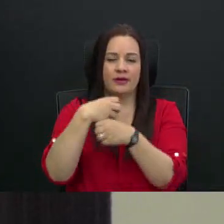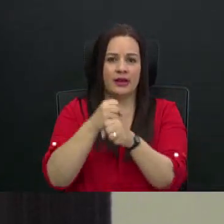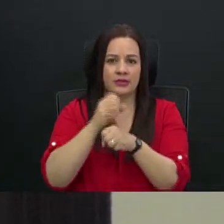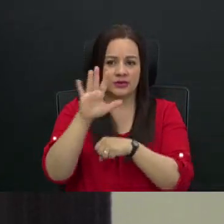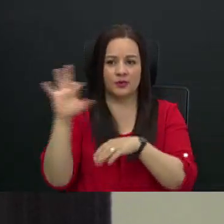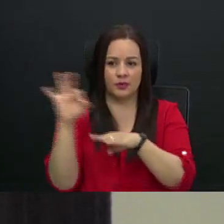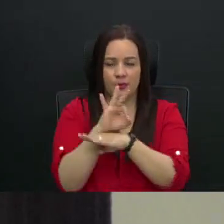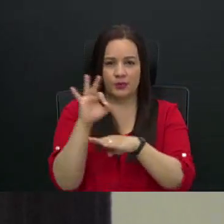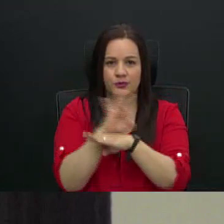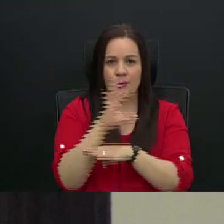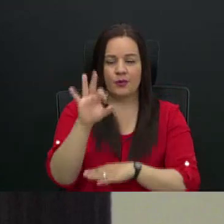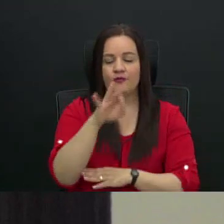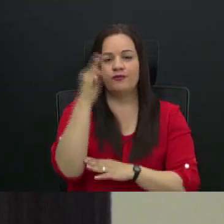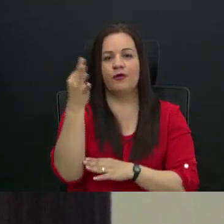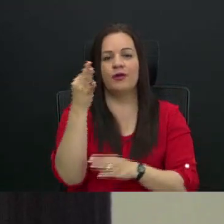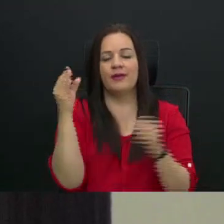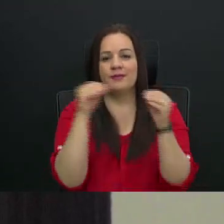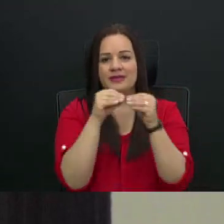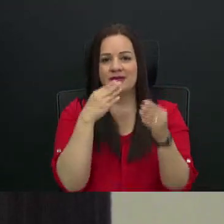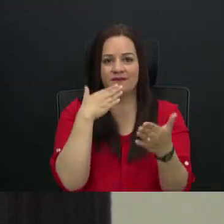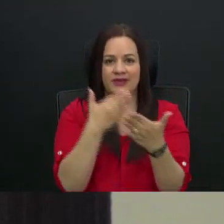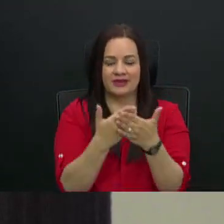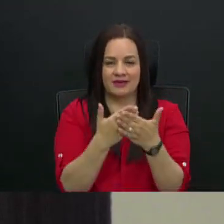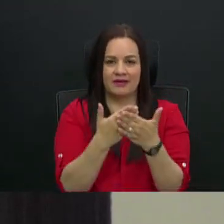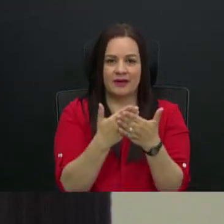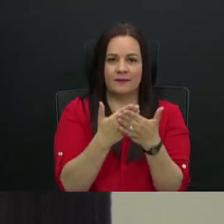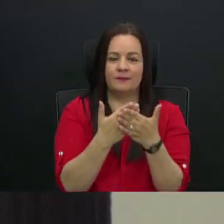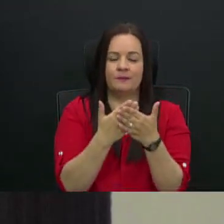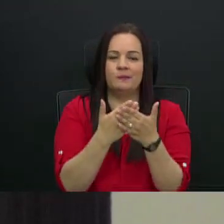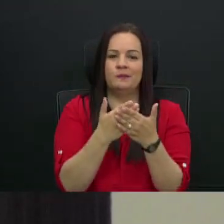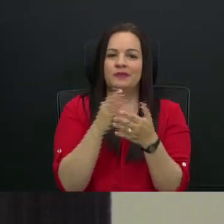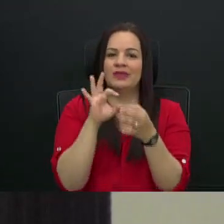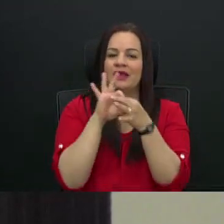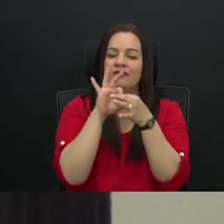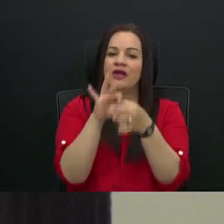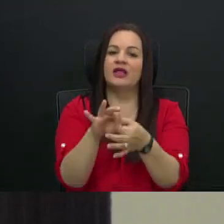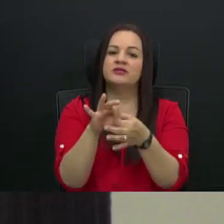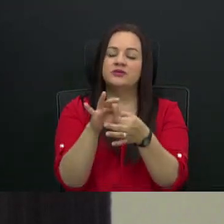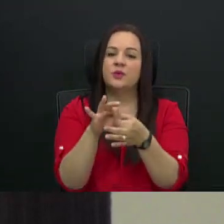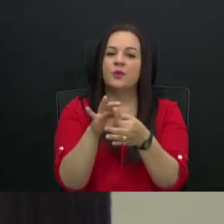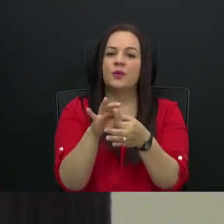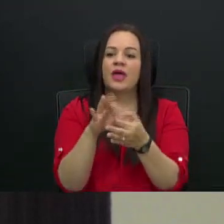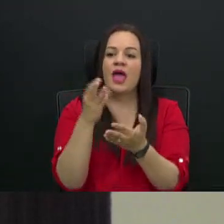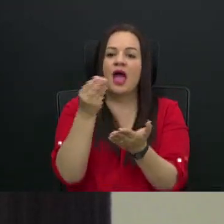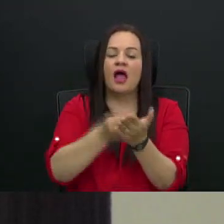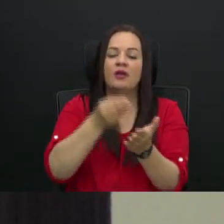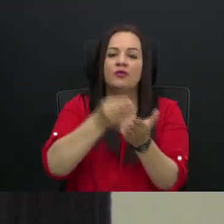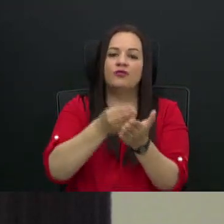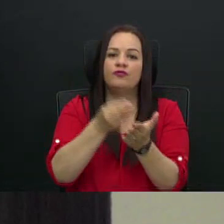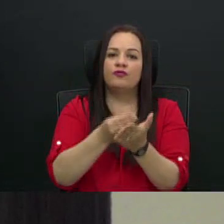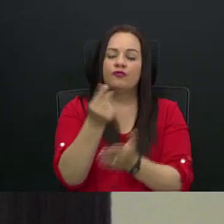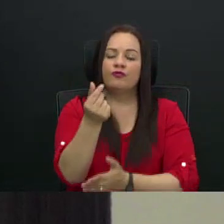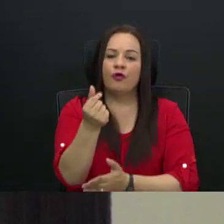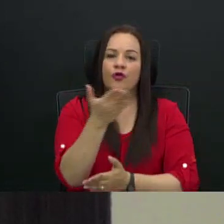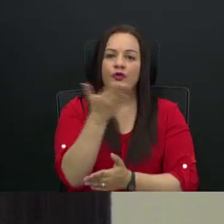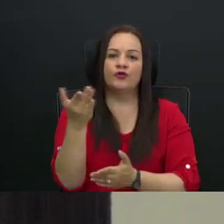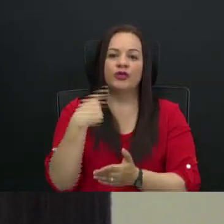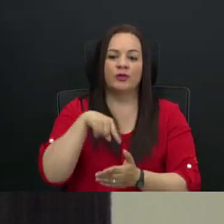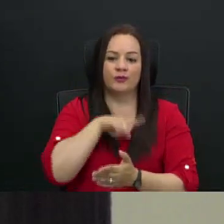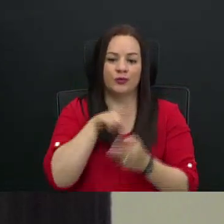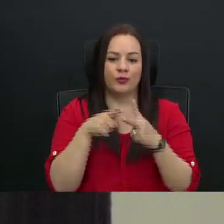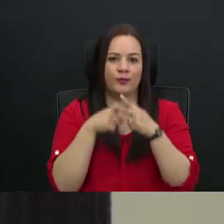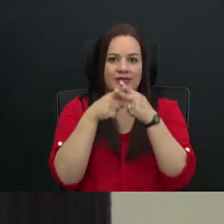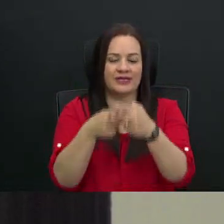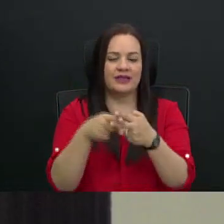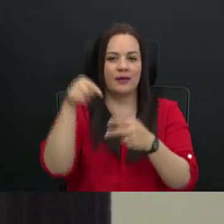una manera más efectiva. Con respecto a los fondos que presentamos hoy